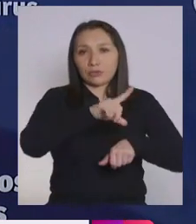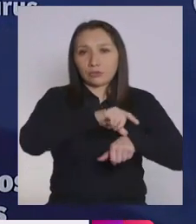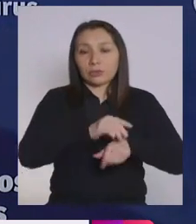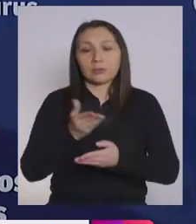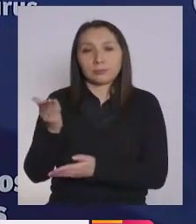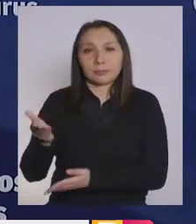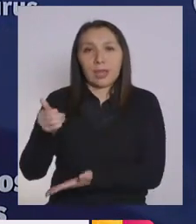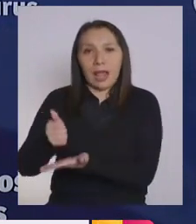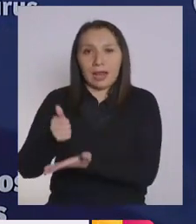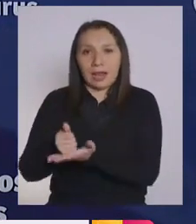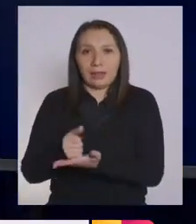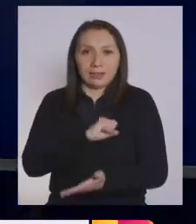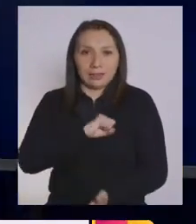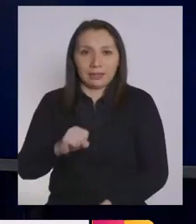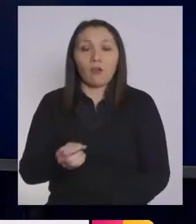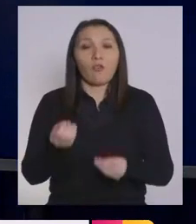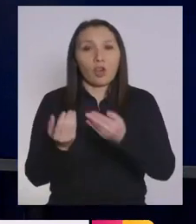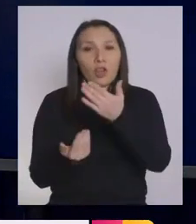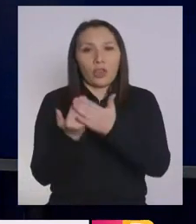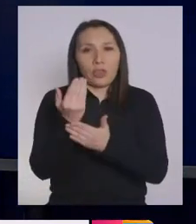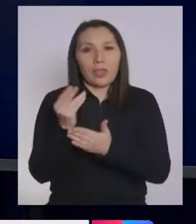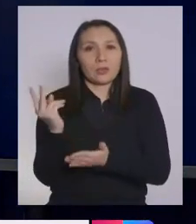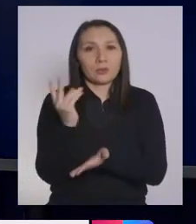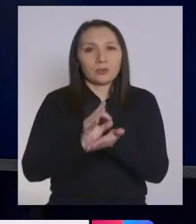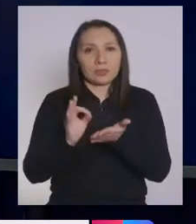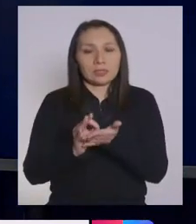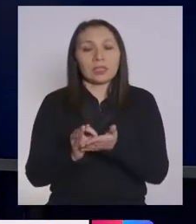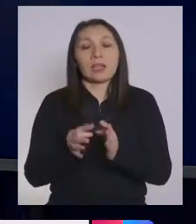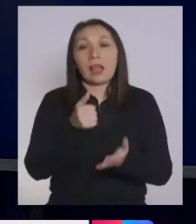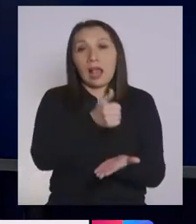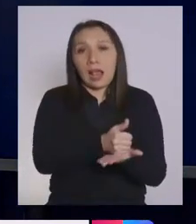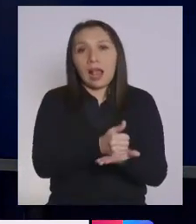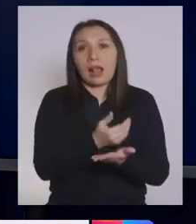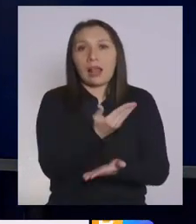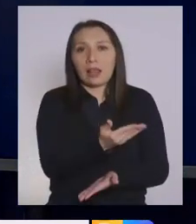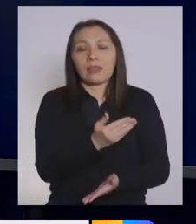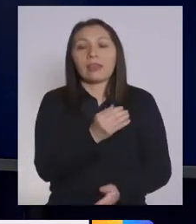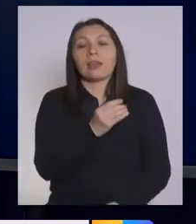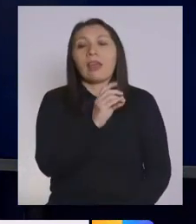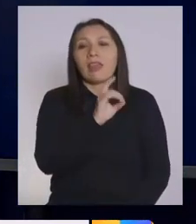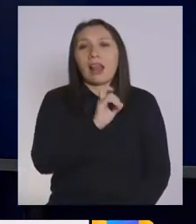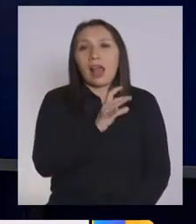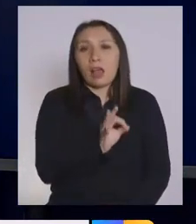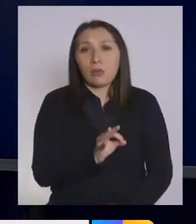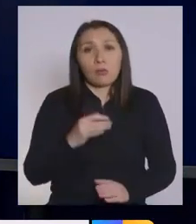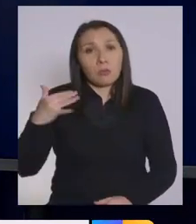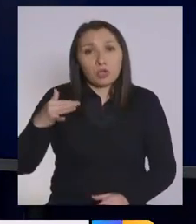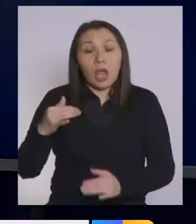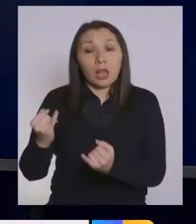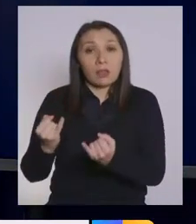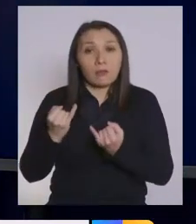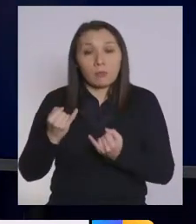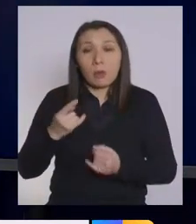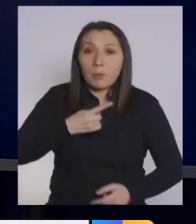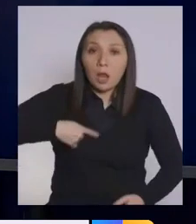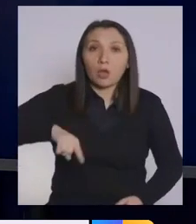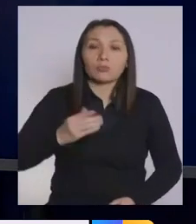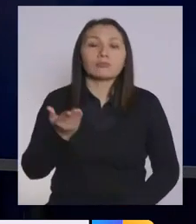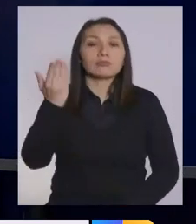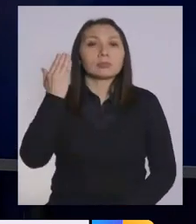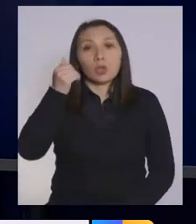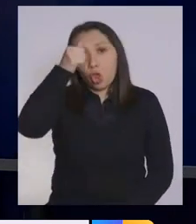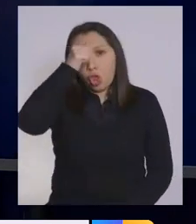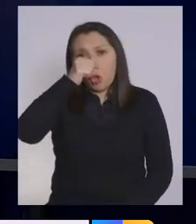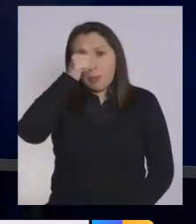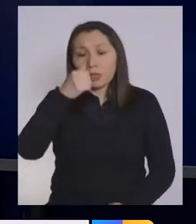Alcalde Alessandri. Buenos días, ministro. Buenos días, subsecretaria. Alcalde Delgado, es una noticia importante para Santiago. Nosotros el domingo